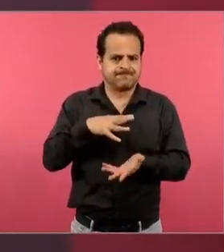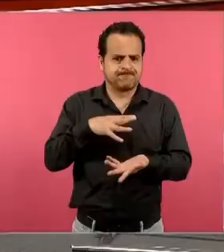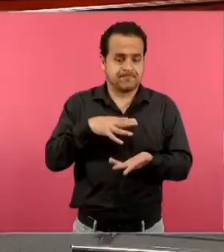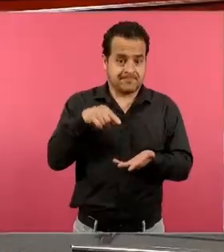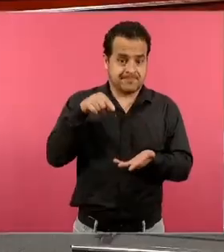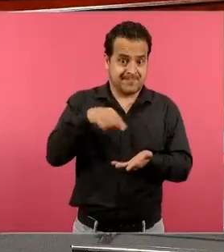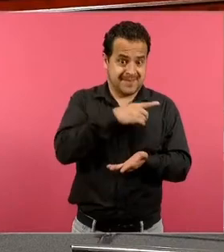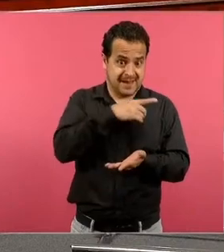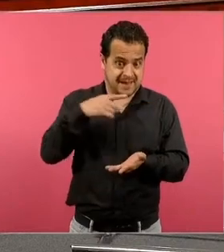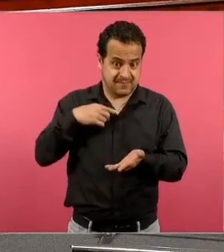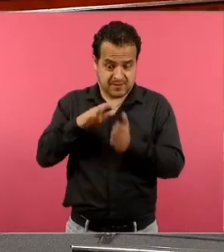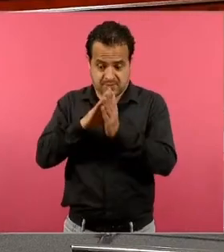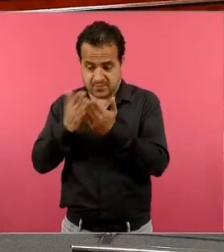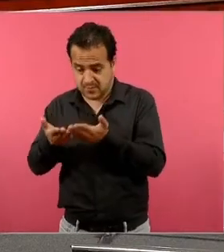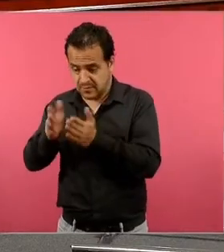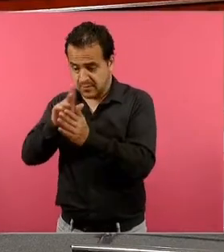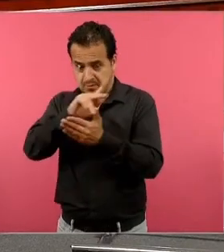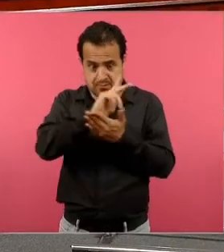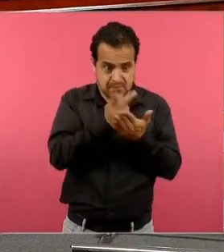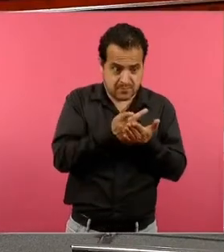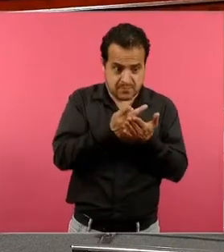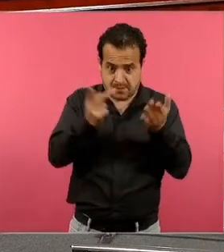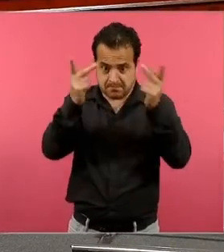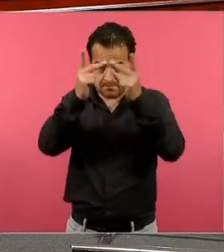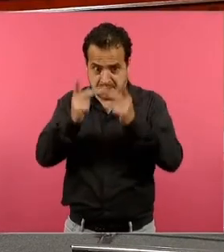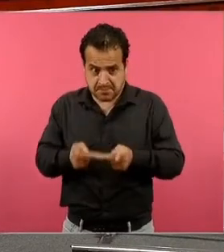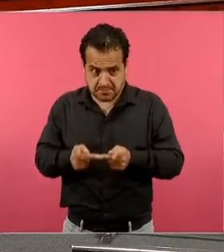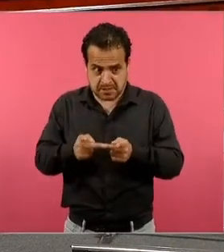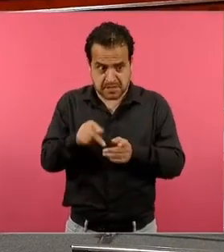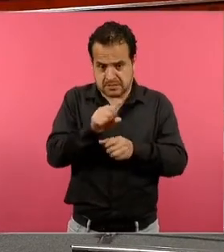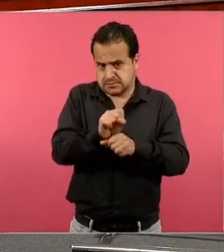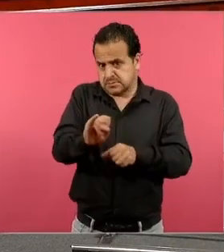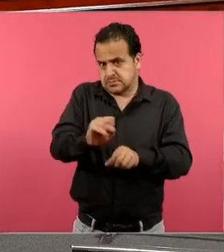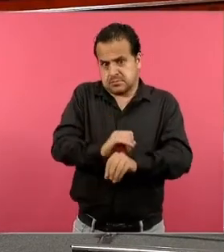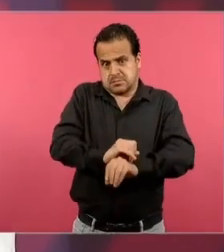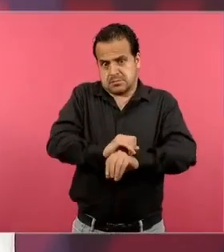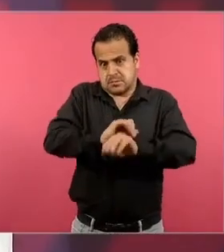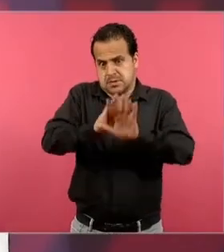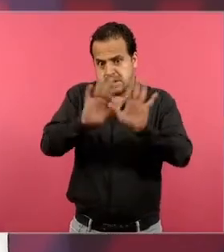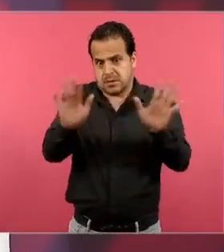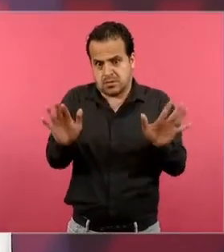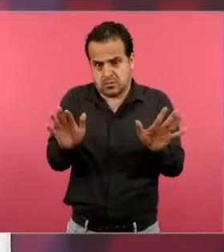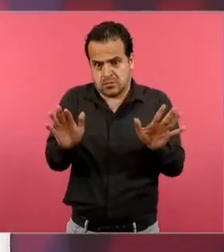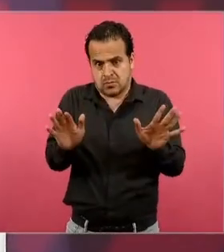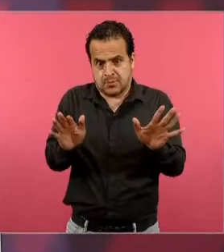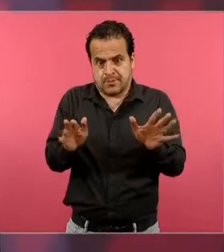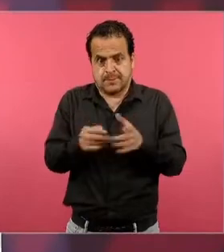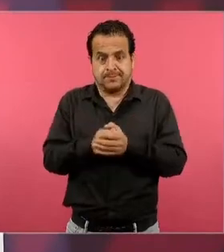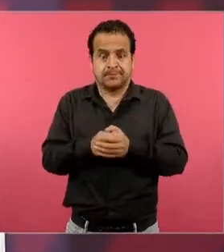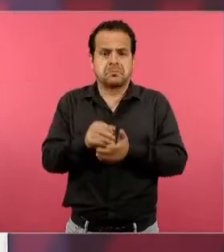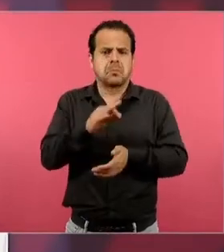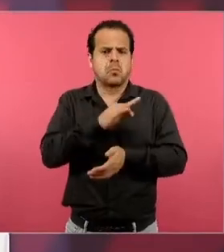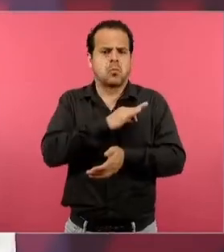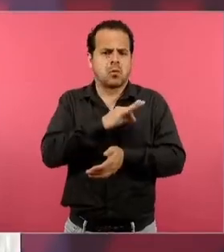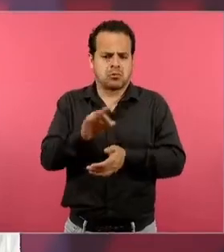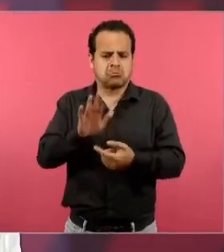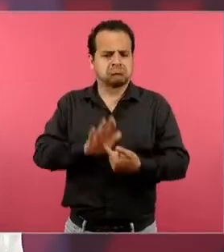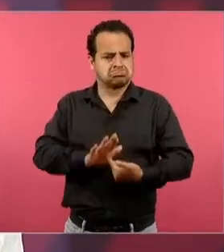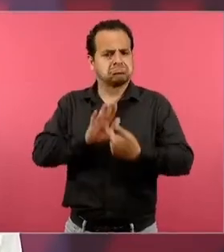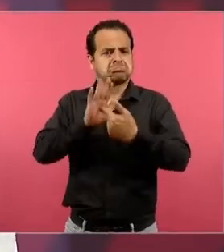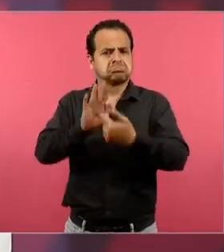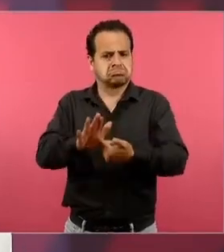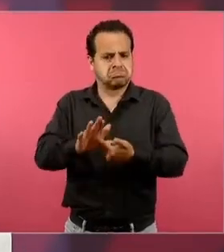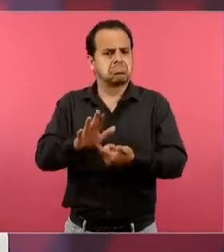de texto gratuito con los programas sintéticos, lo cual, lo podemos asegurar, existe,